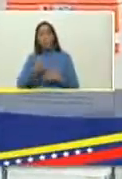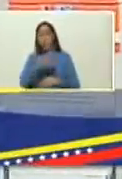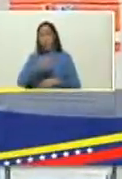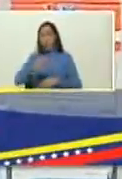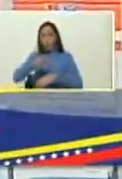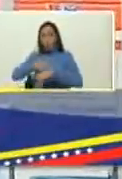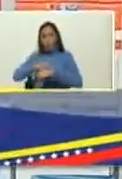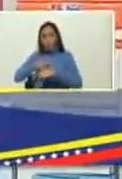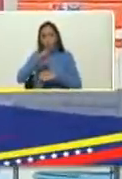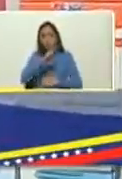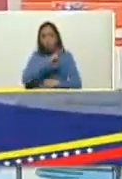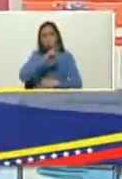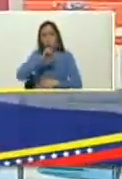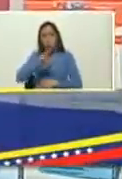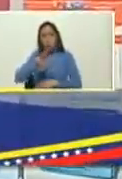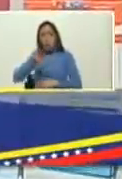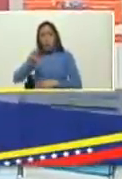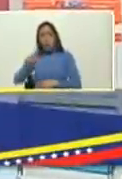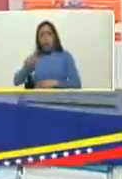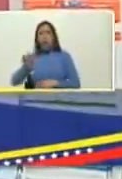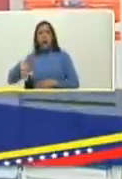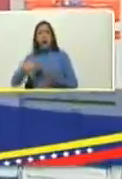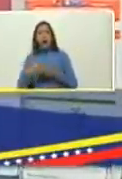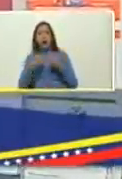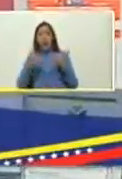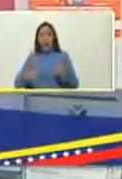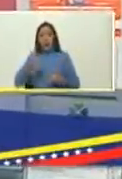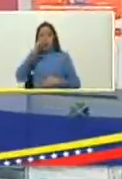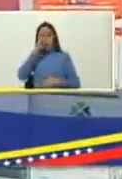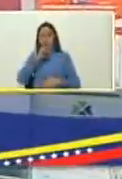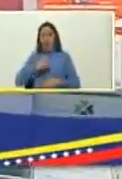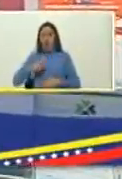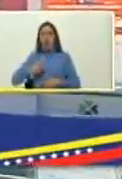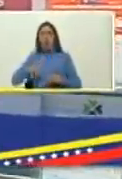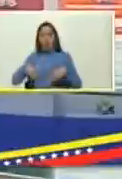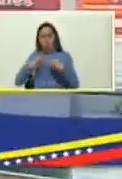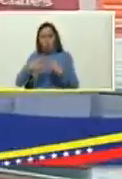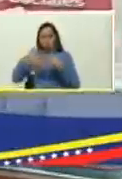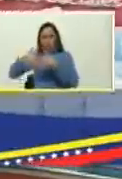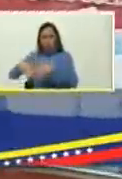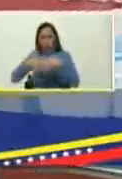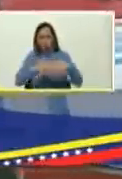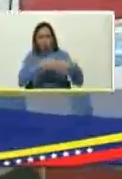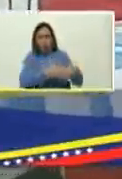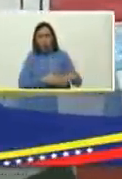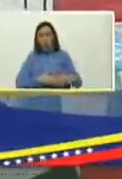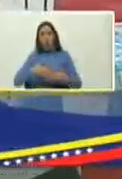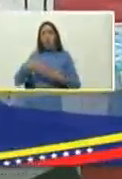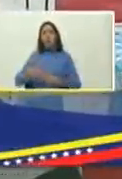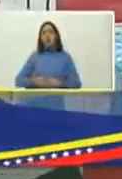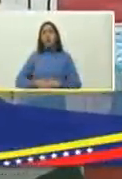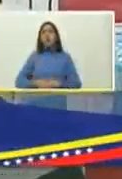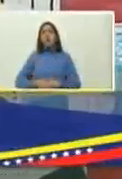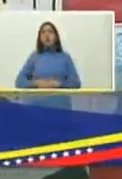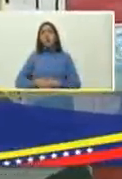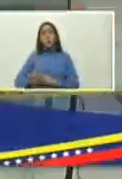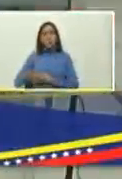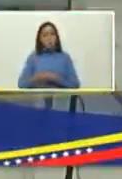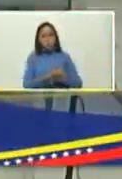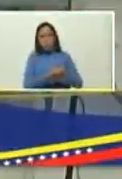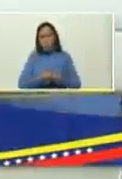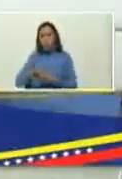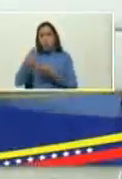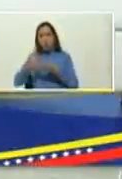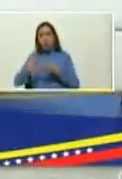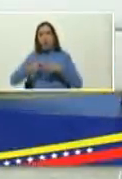2020 2021 máquinas de anestesia mesas quirúrgicas aspiradores de glera